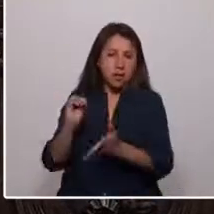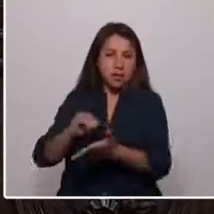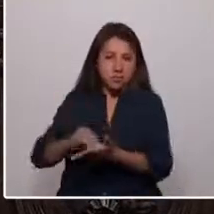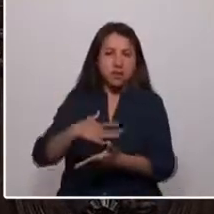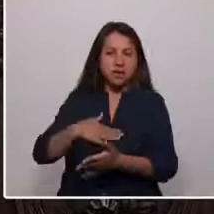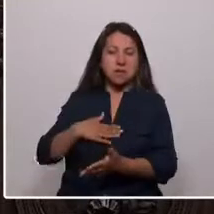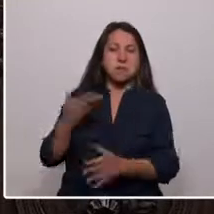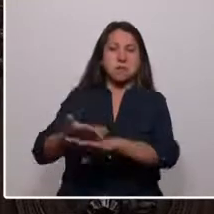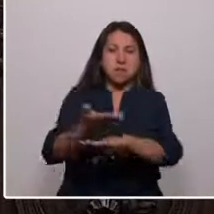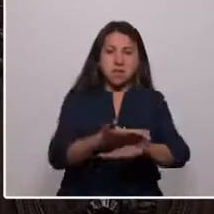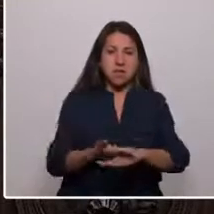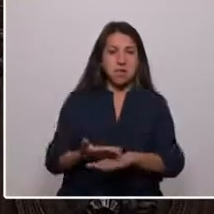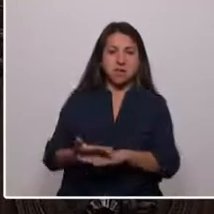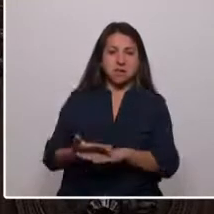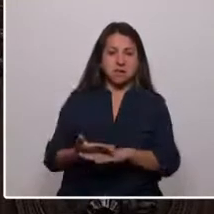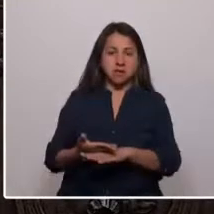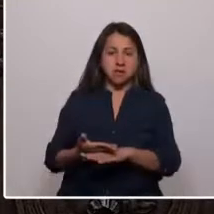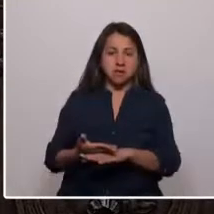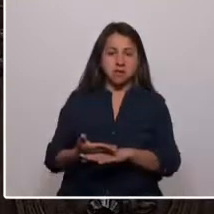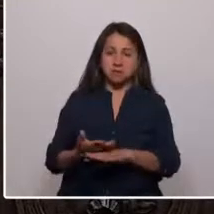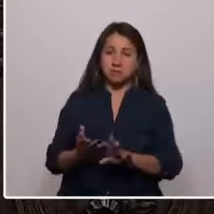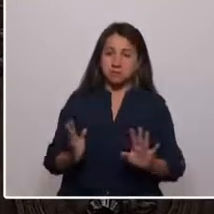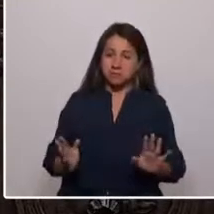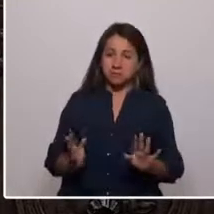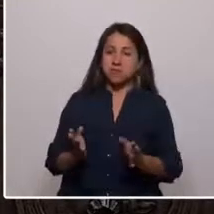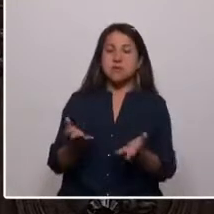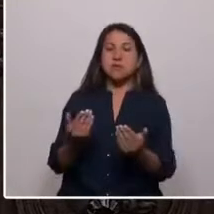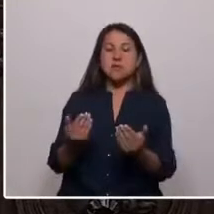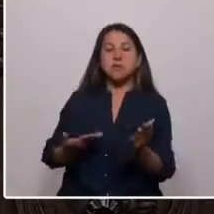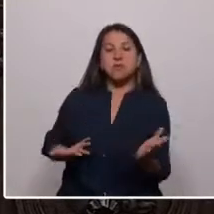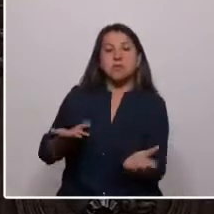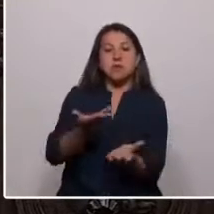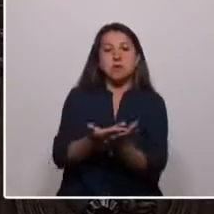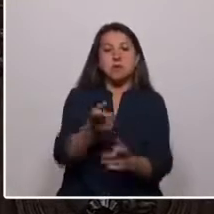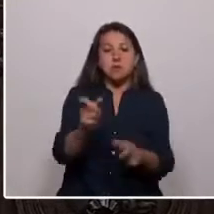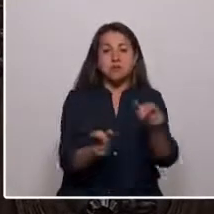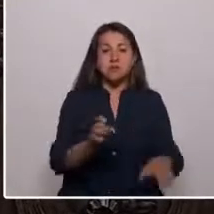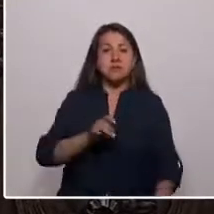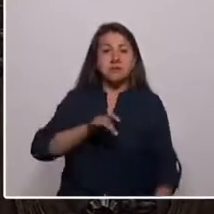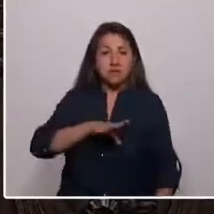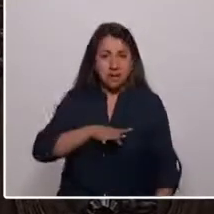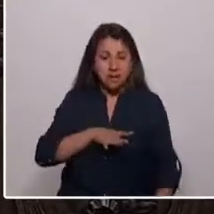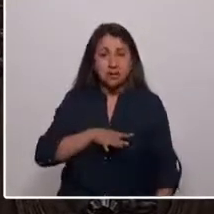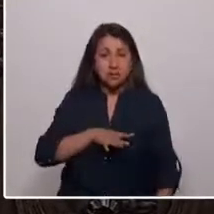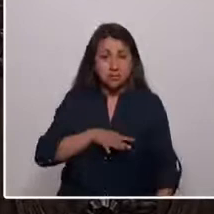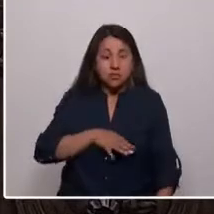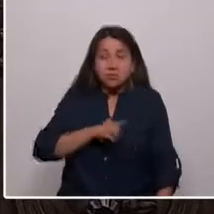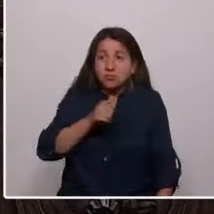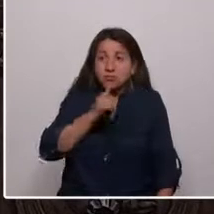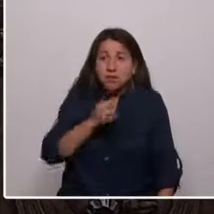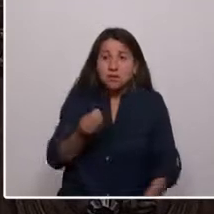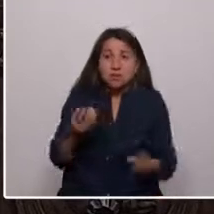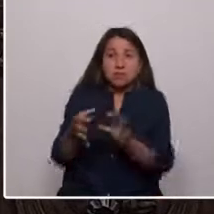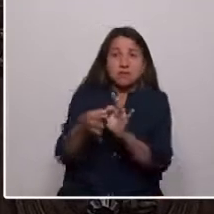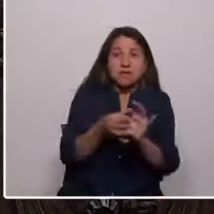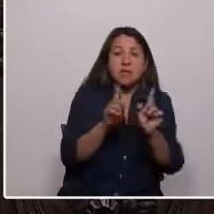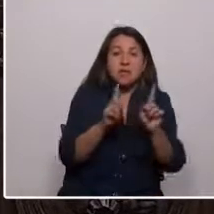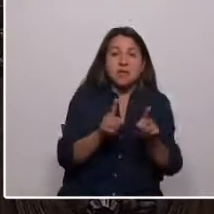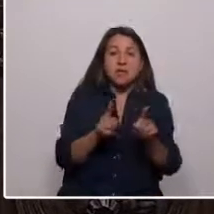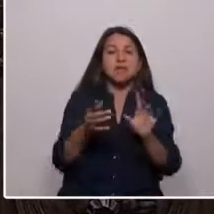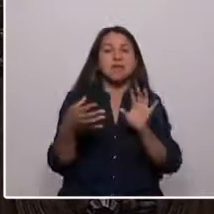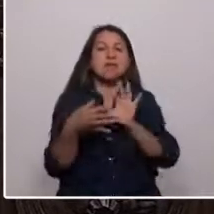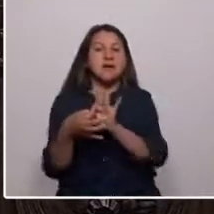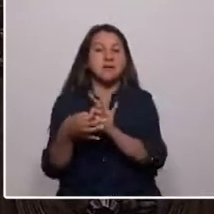reclame. Así, el texto que debemos proponer a los chilenos carecería de todo sentido si no está ligado a nuestra historia